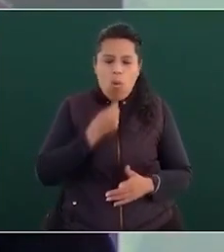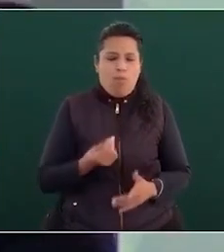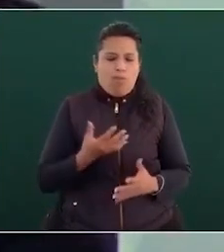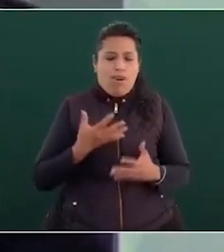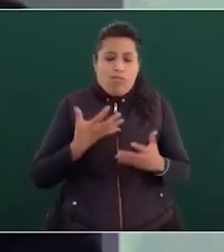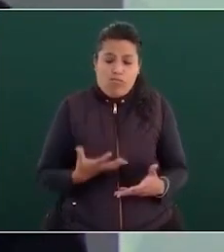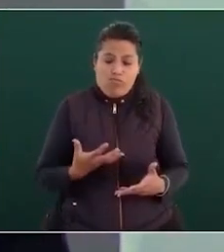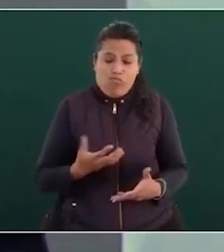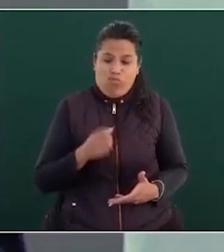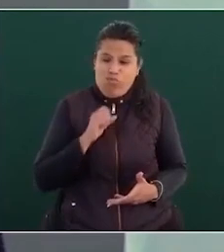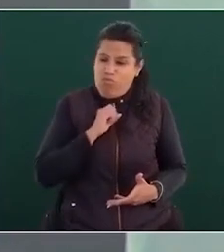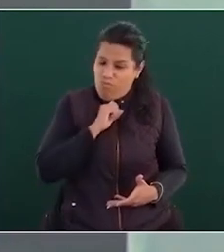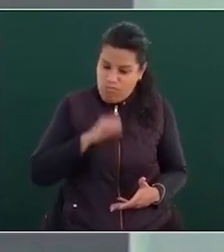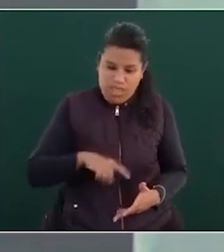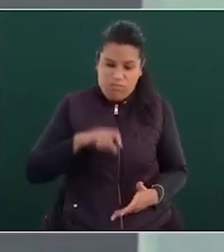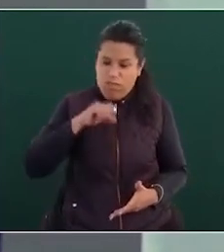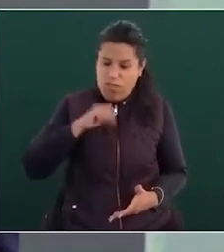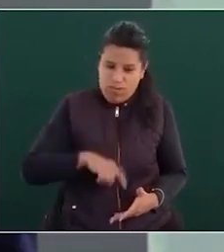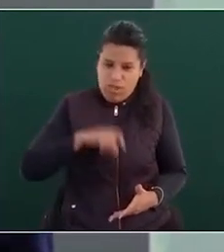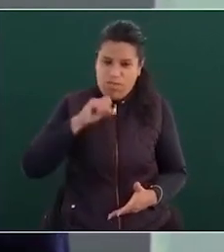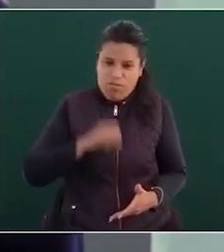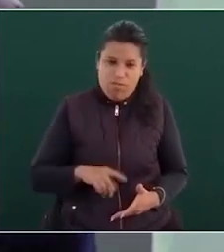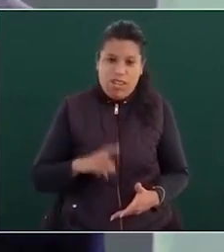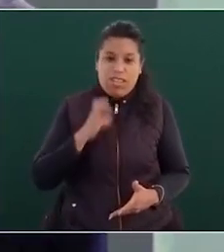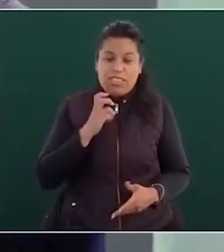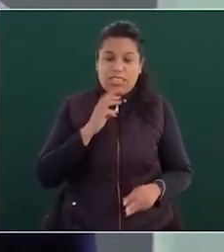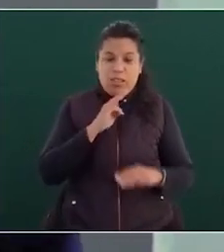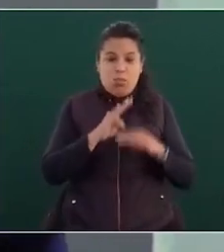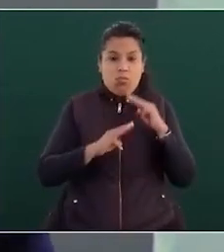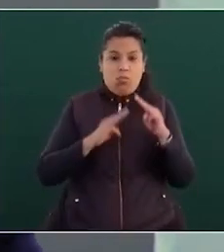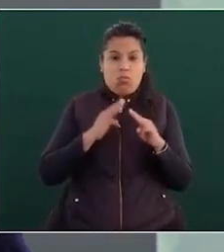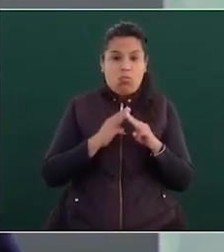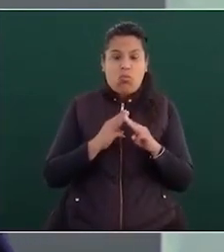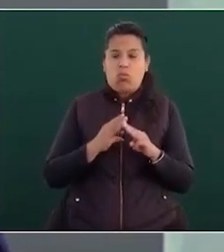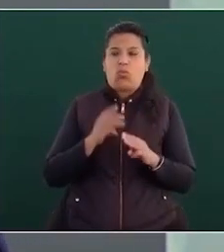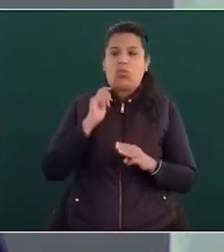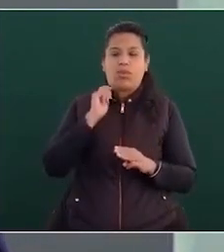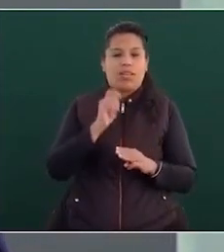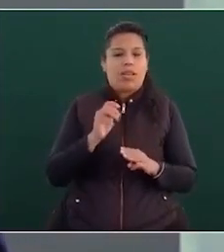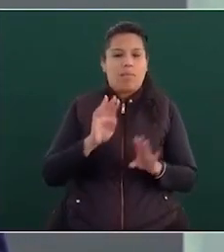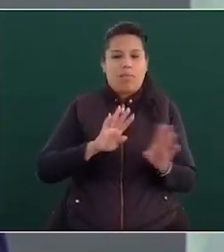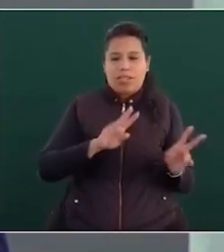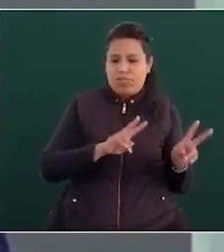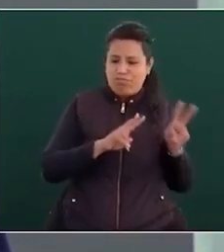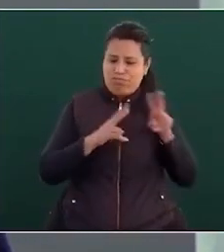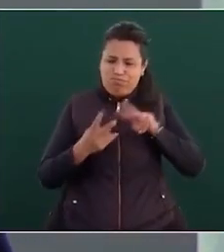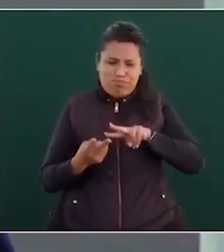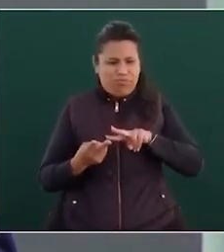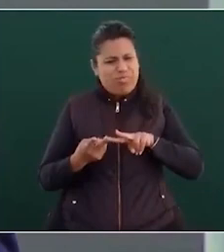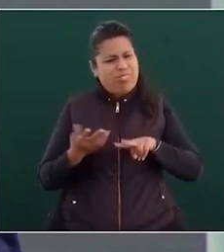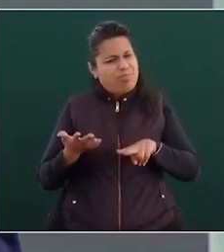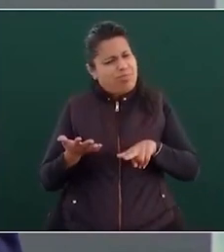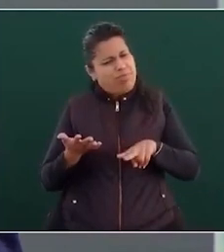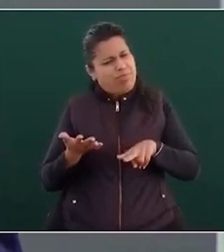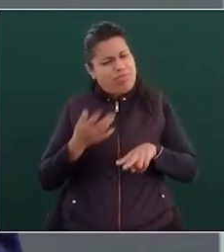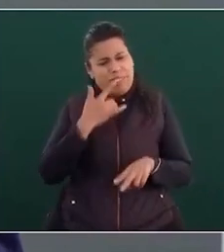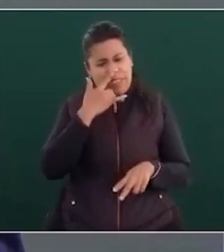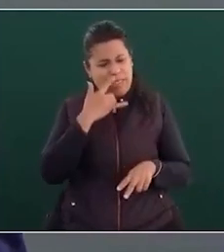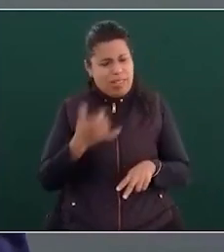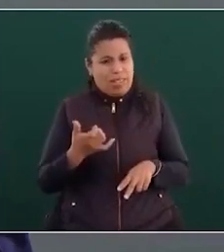por eso parecía el mundo al revés hace poco ahora ya este